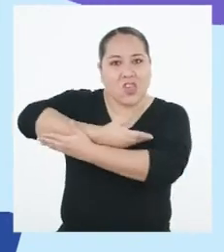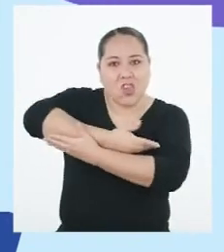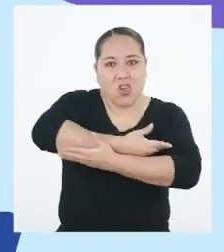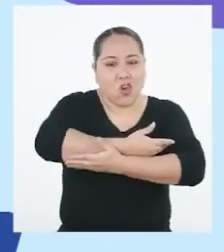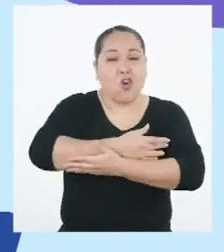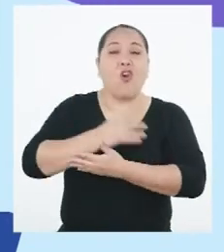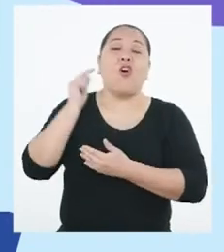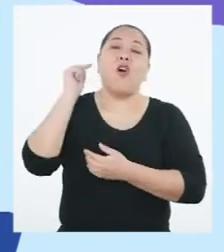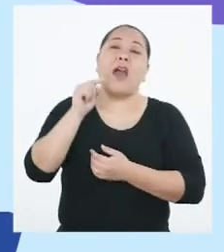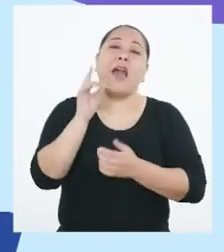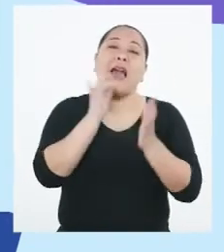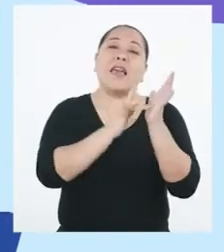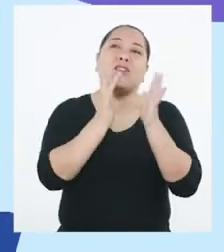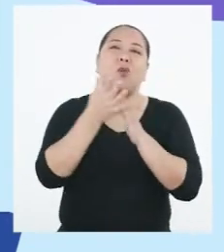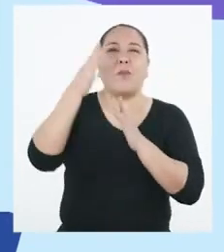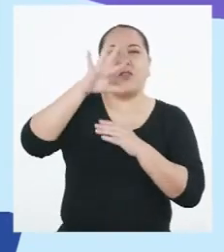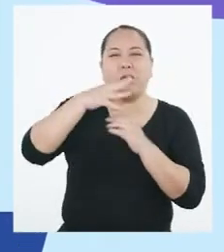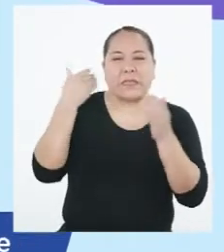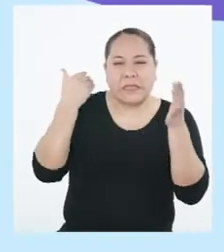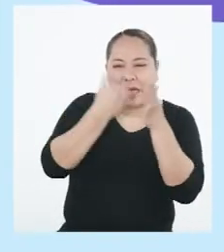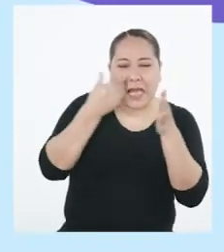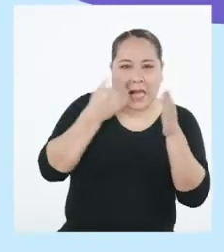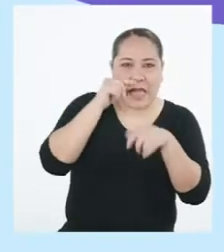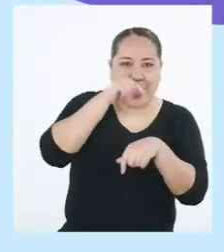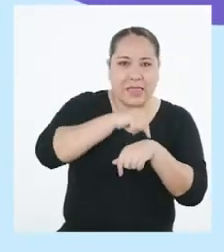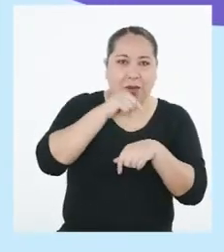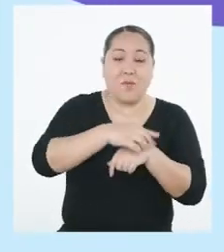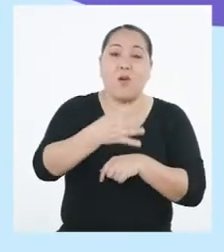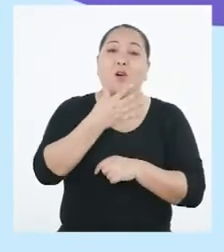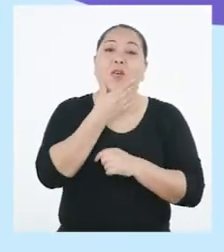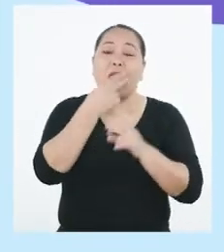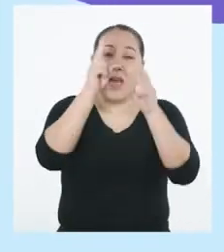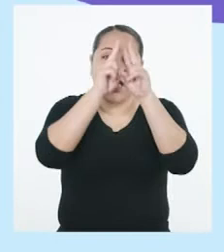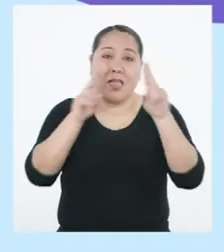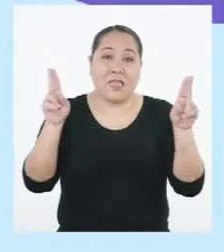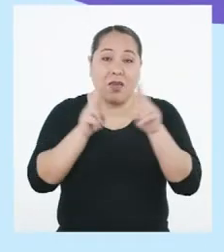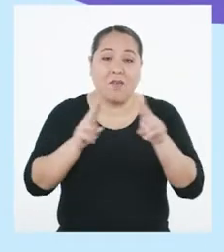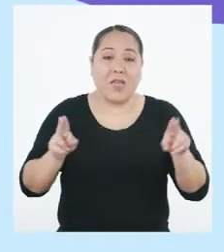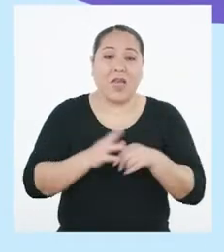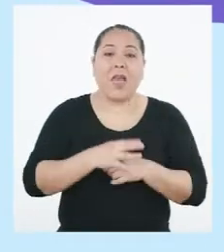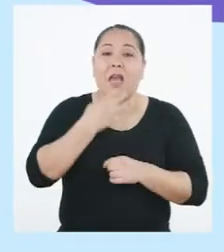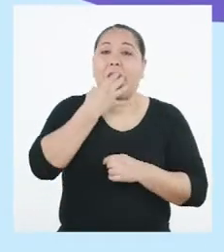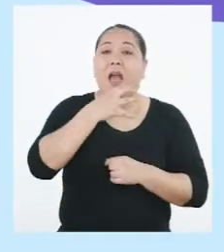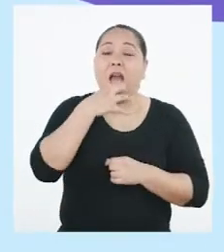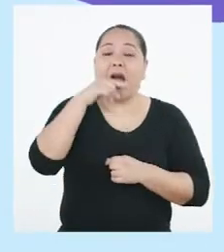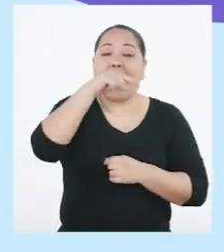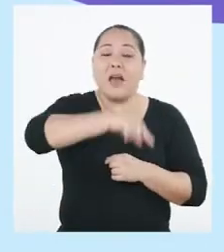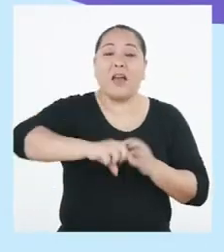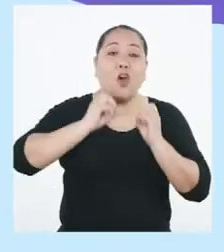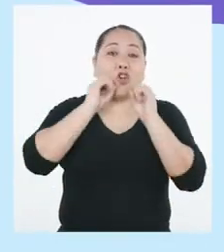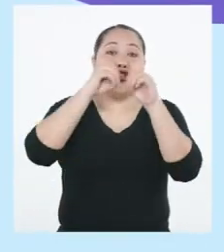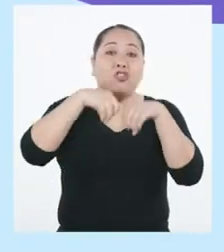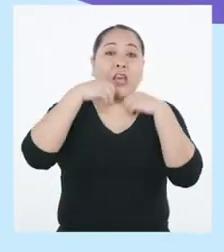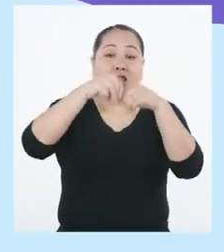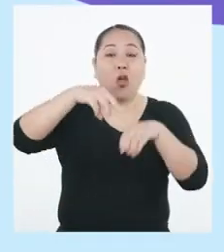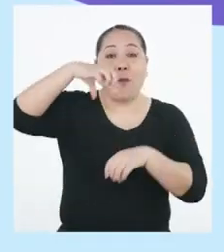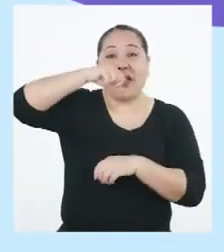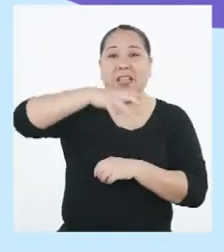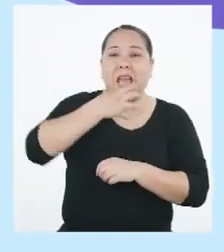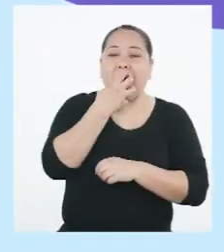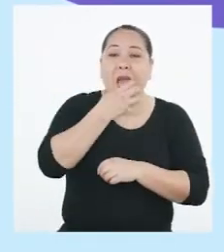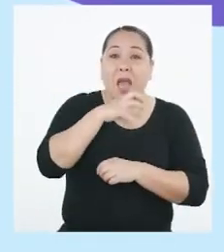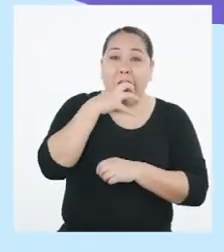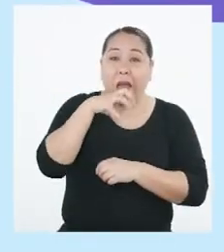ocurre alrededor de la época de Navidad. Se calientan las superficies de las aguas del océano Pacífico.